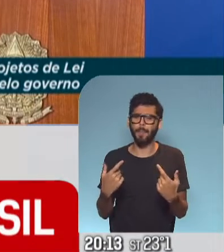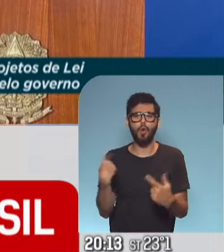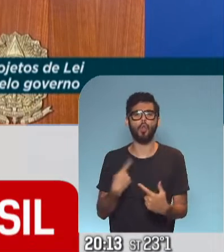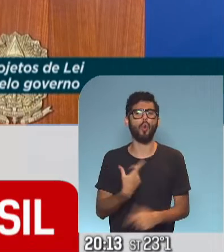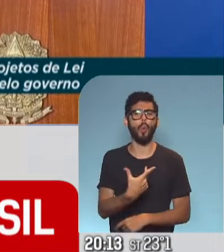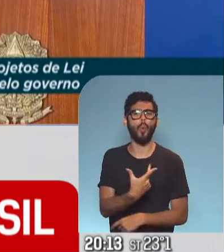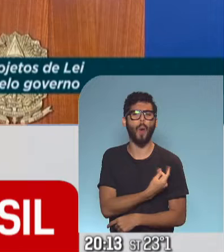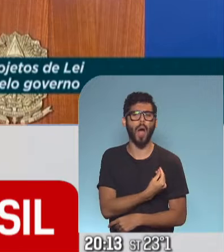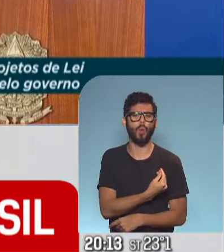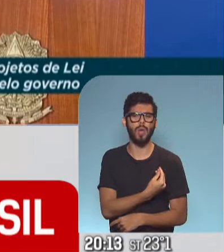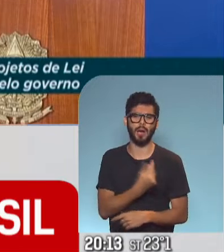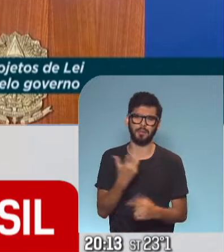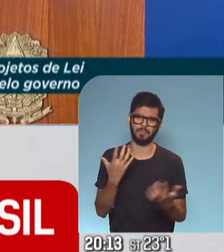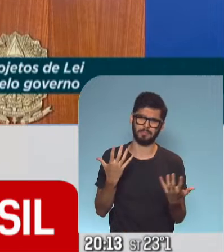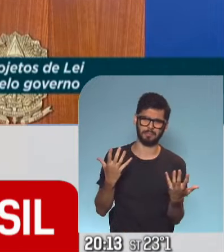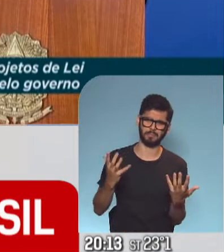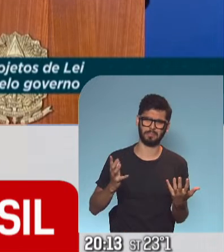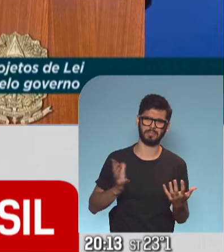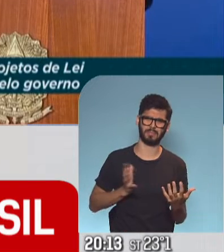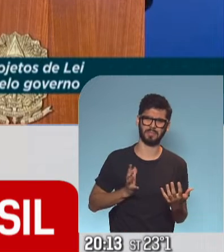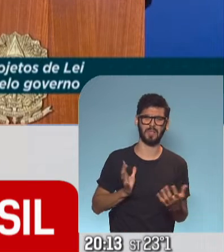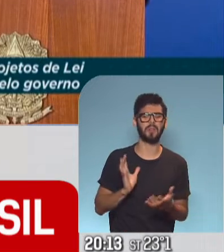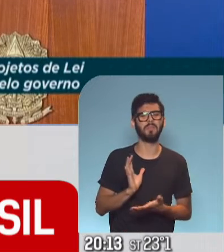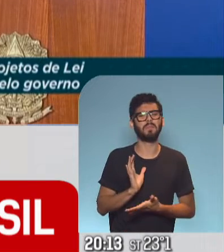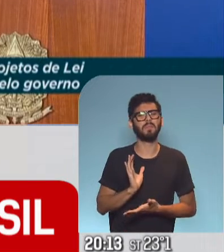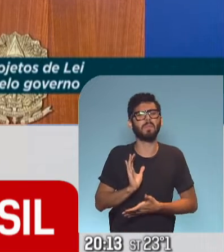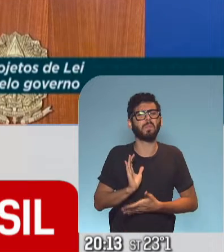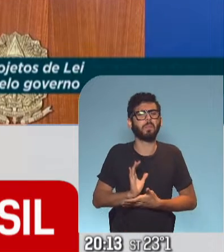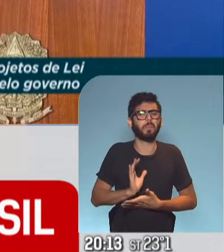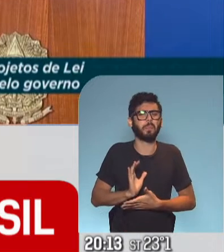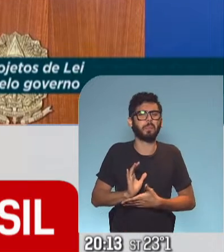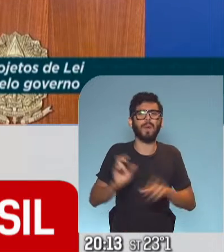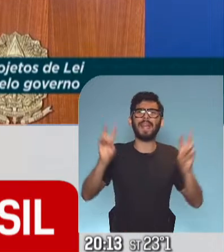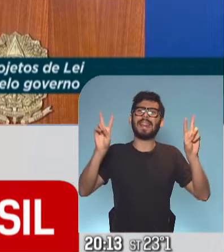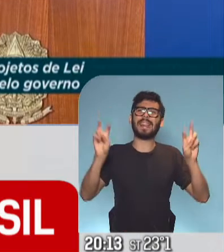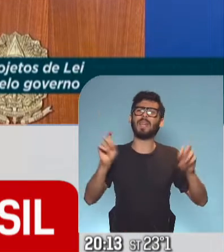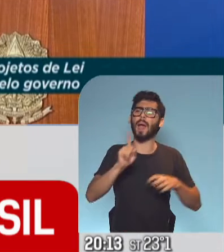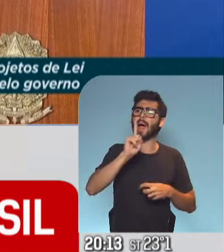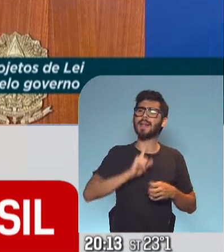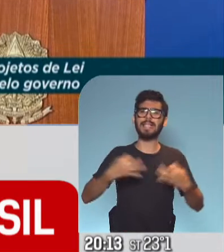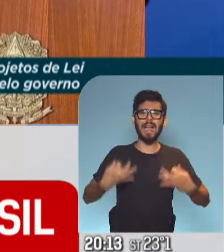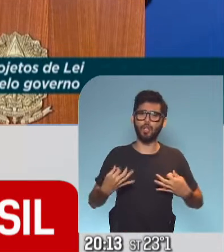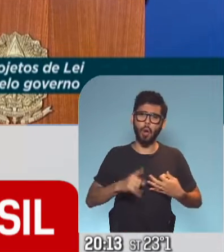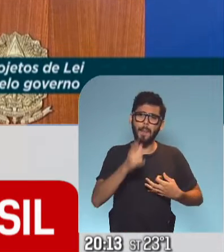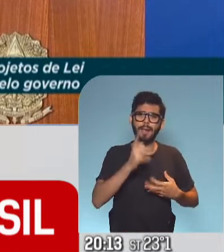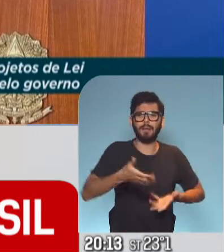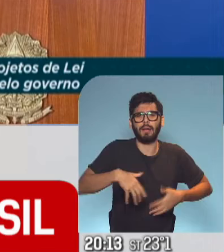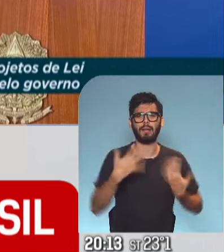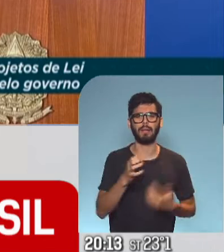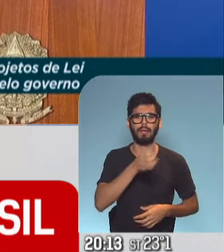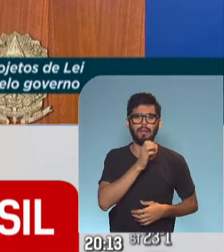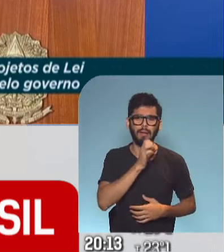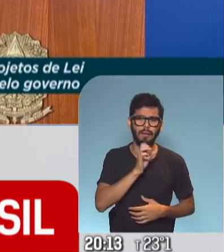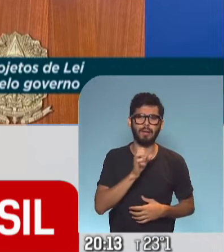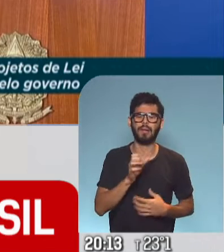una utilización bastante, digamos, poco seria, podríamos decir, del tema, donde parece que todo es gracioso, parece que todo se